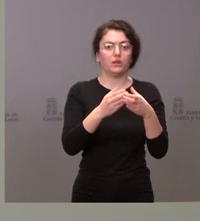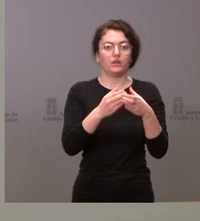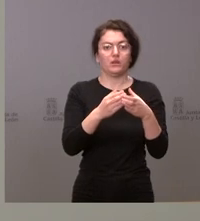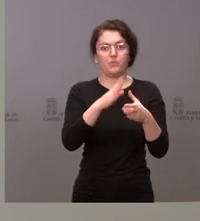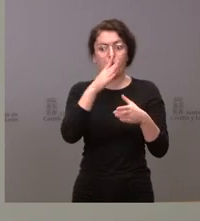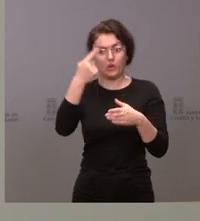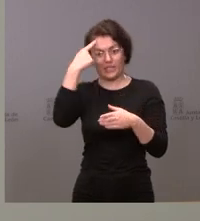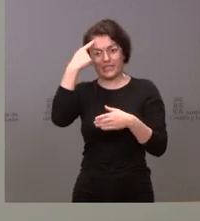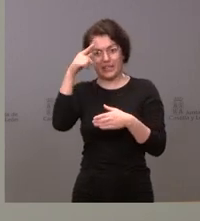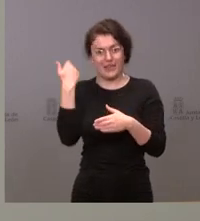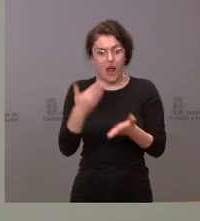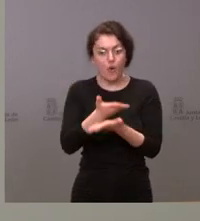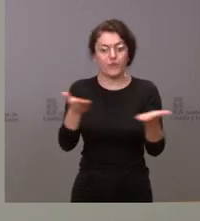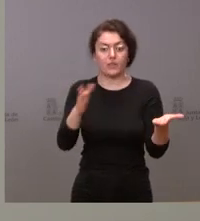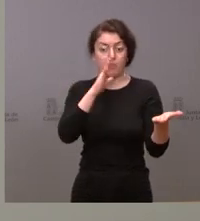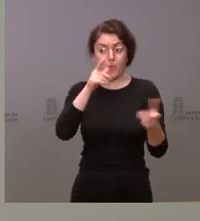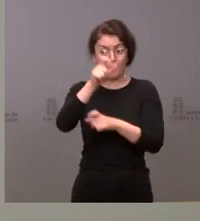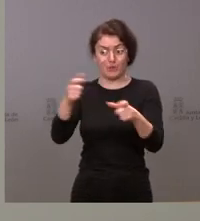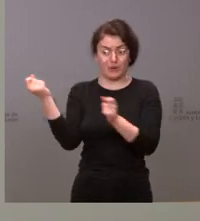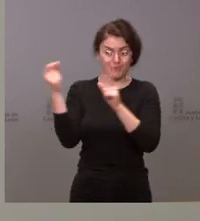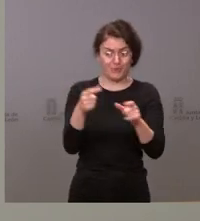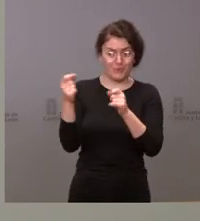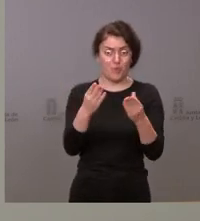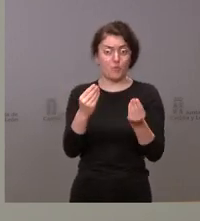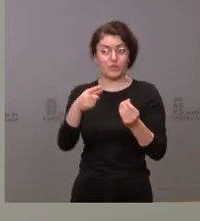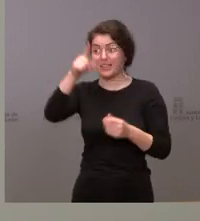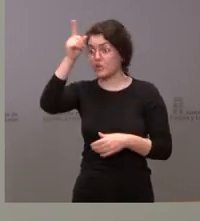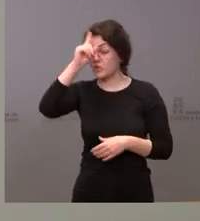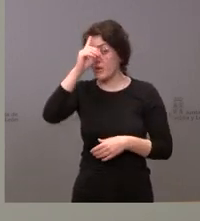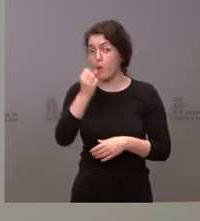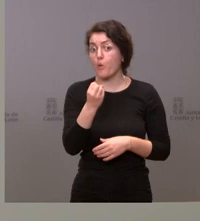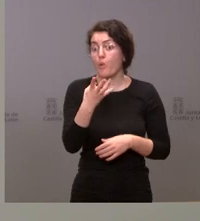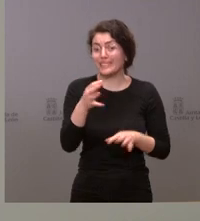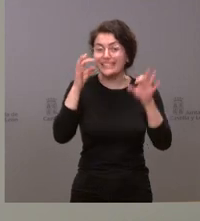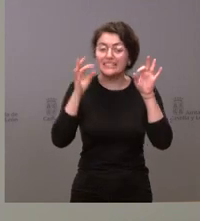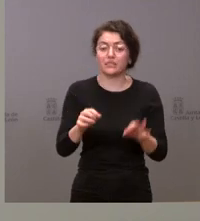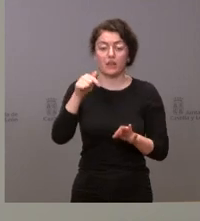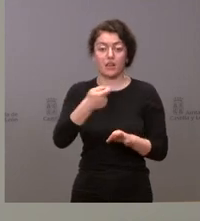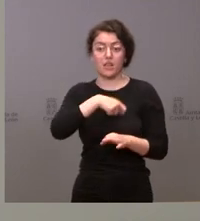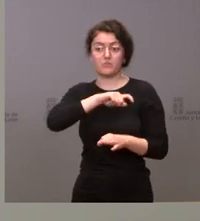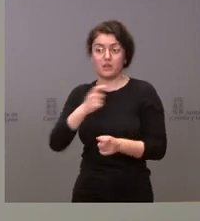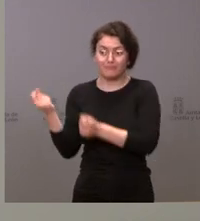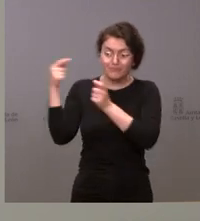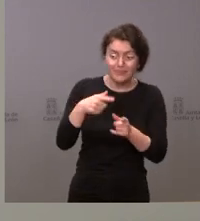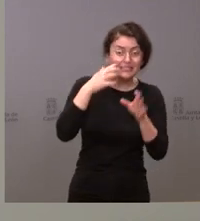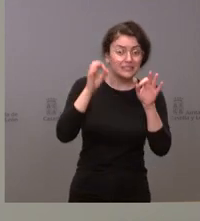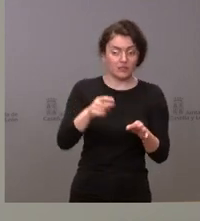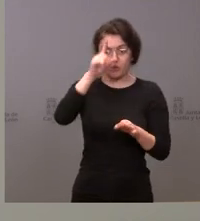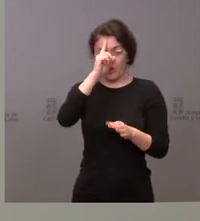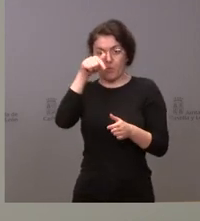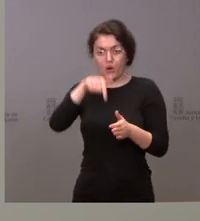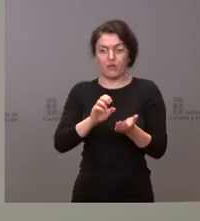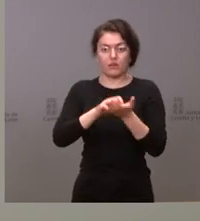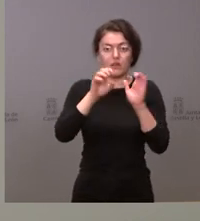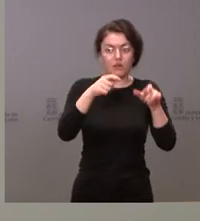que van a tener que venir a nuestra tierra. No sabemos cuántas a España, tampoco sabemos cuántas a Castilla y León, lo que sí